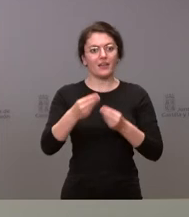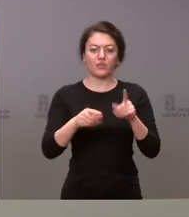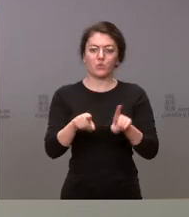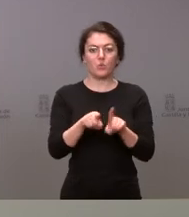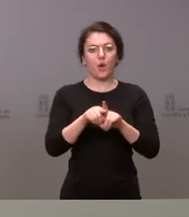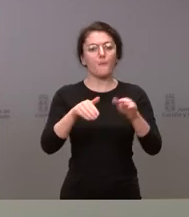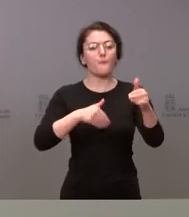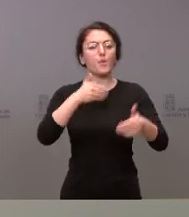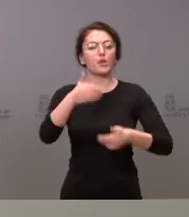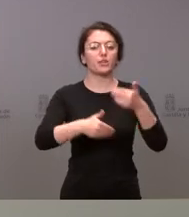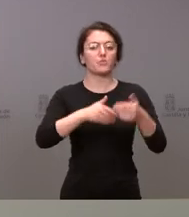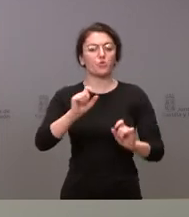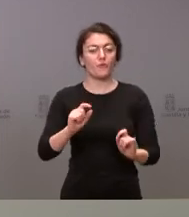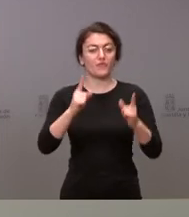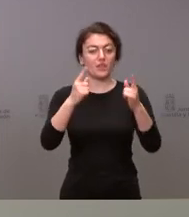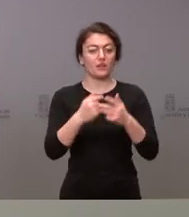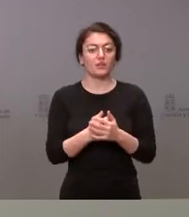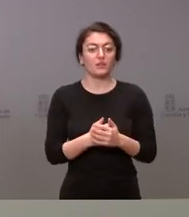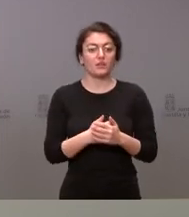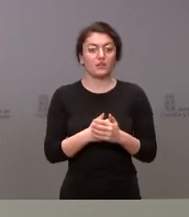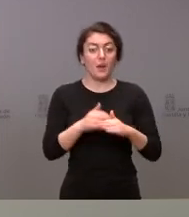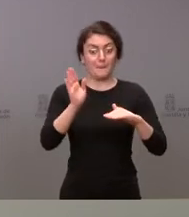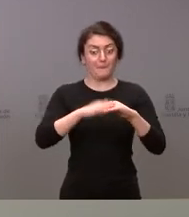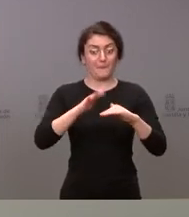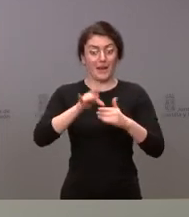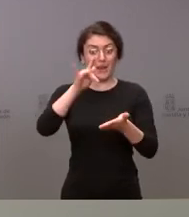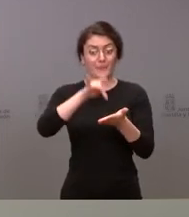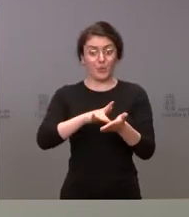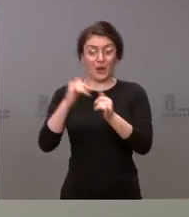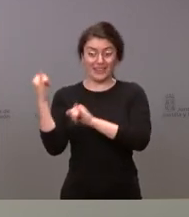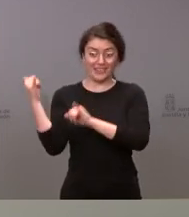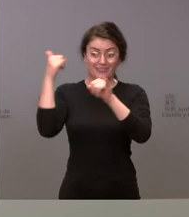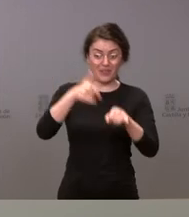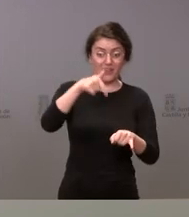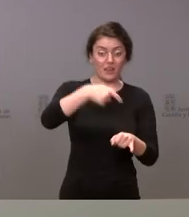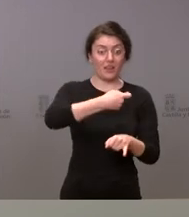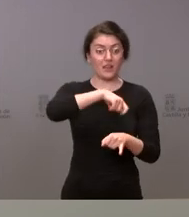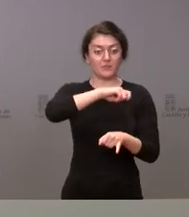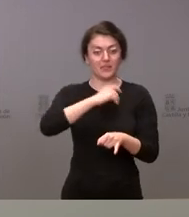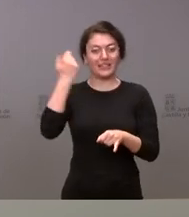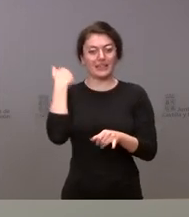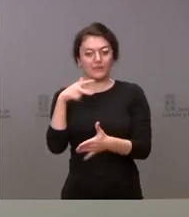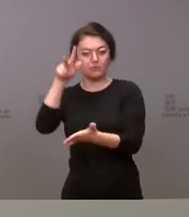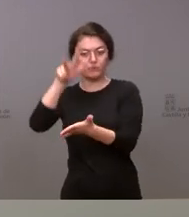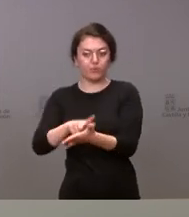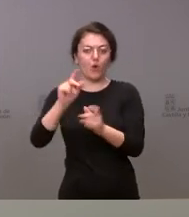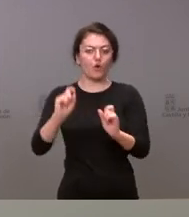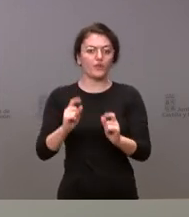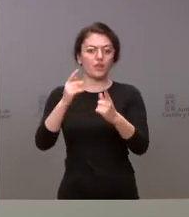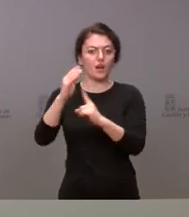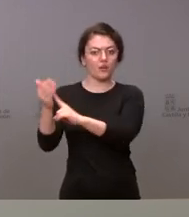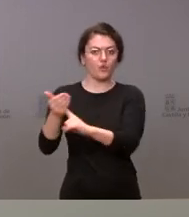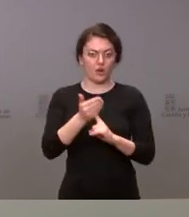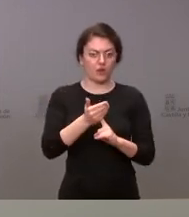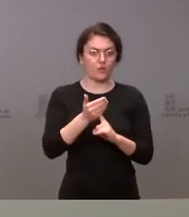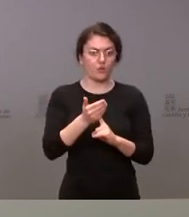tanto las personas que cruzan la frontera que puedan ser calificadas como refugiados y que el gobierno asigne a España y dentro de España a Castilla y León o en segundo lugar